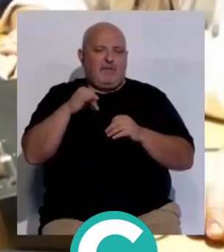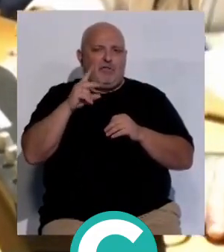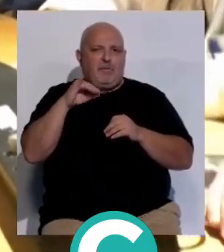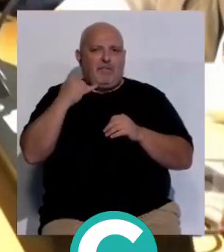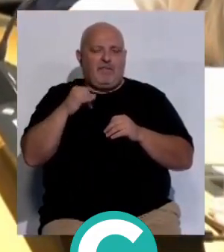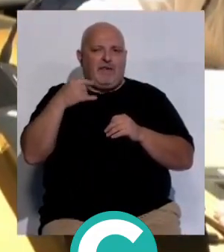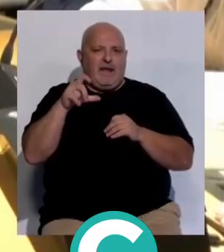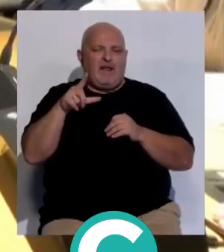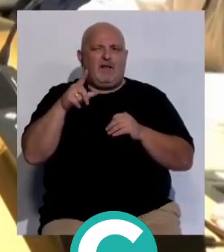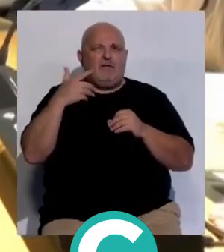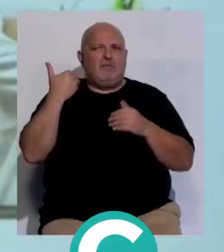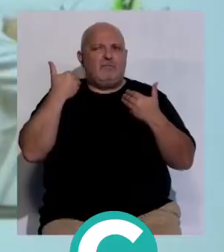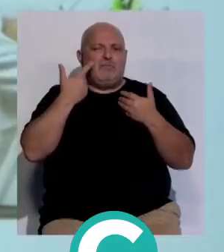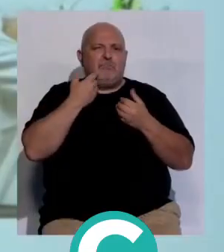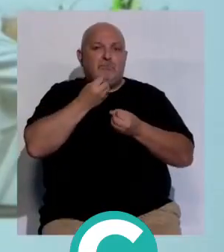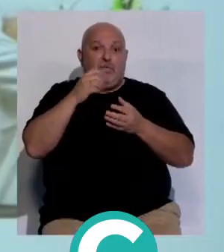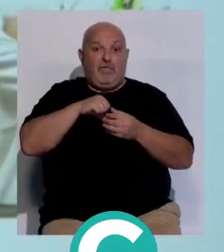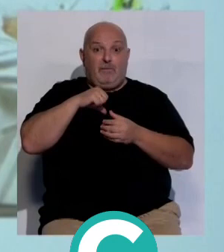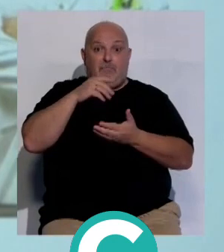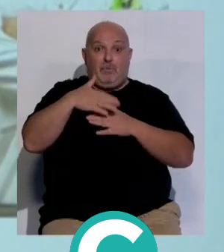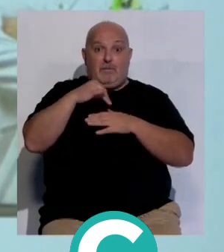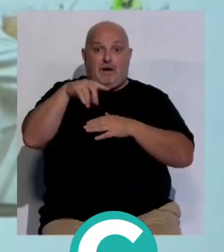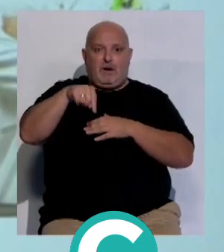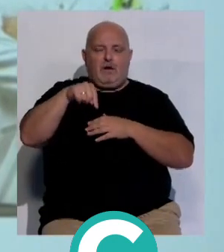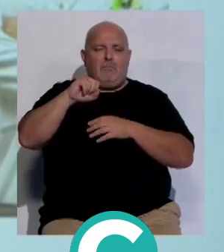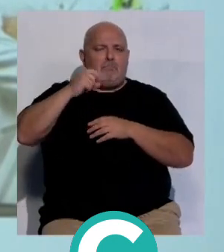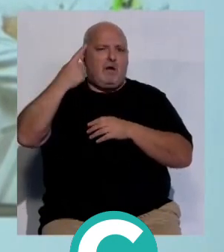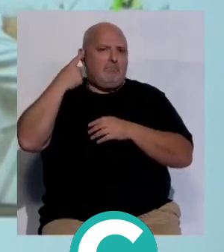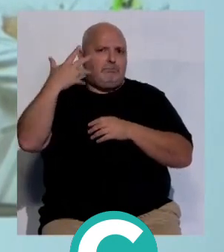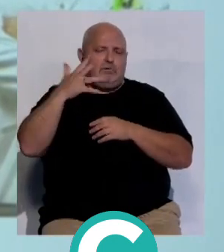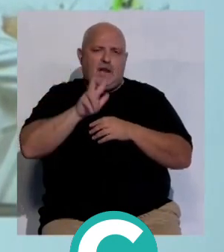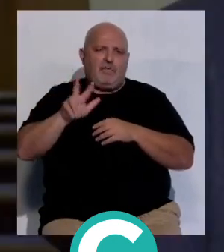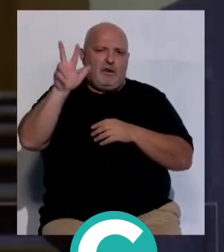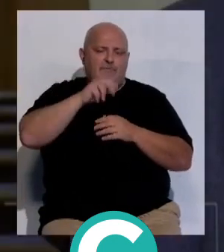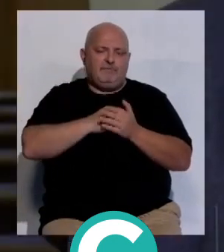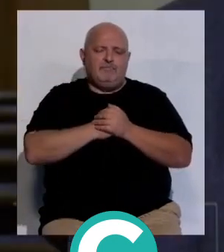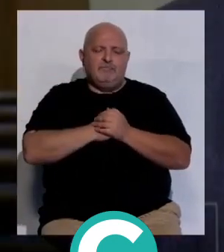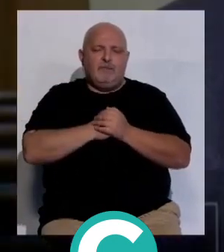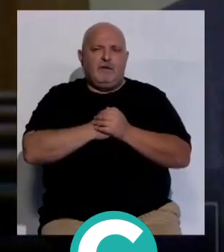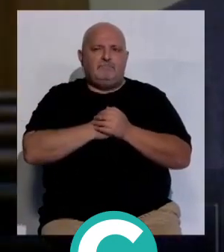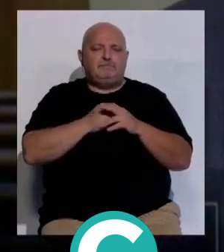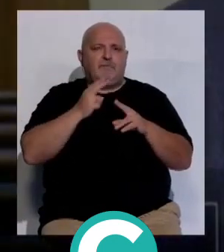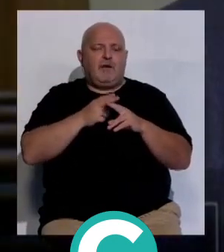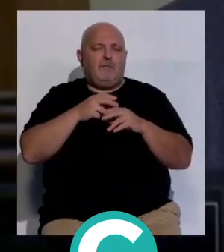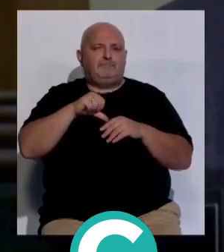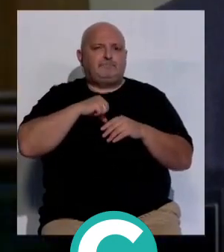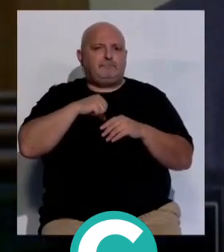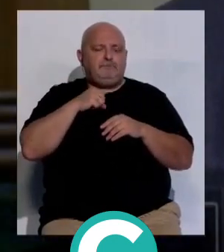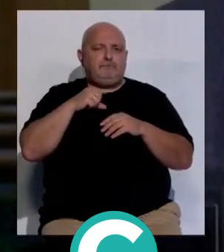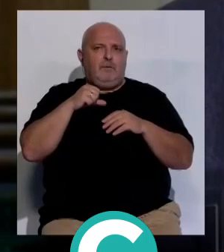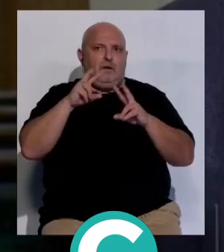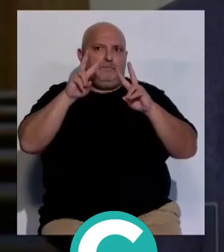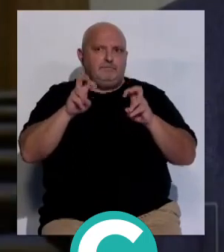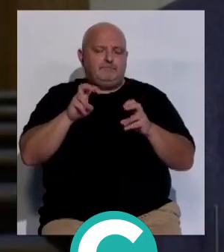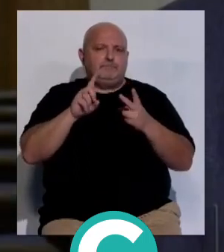Domínguez Gil quien ha posicionado el centro hospitalario gaditano como referente a nivel nacional se puede ser un hospital trasplantador